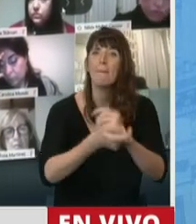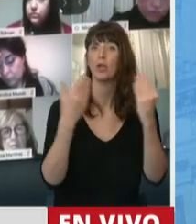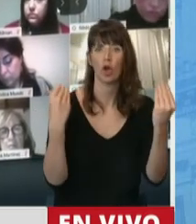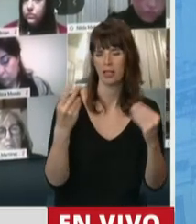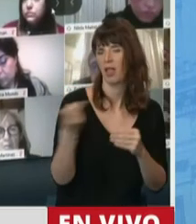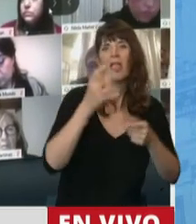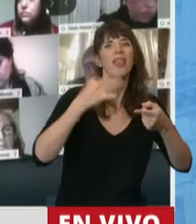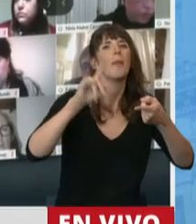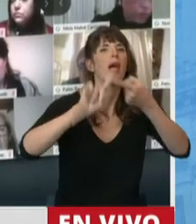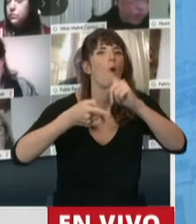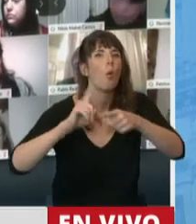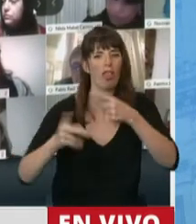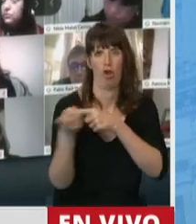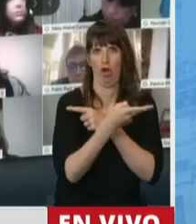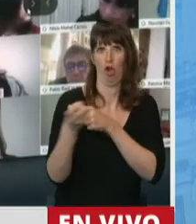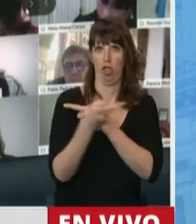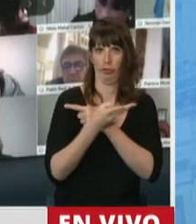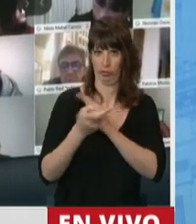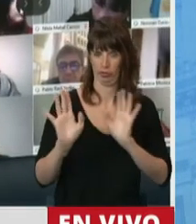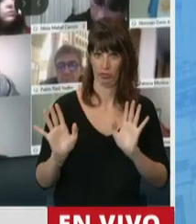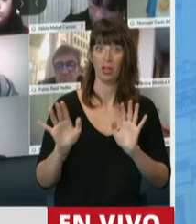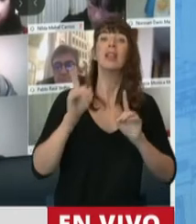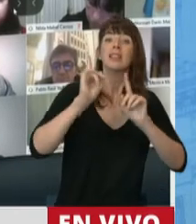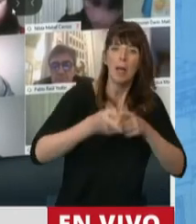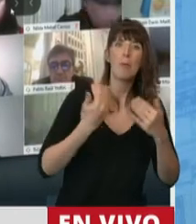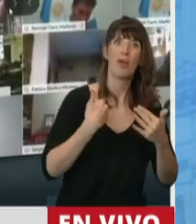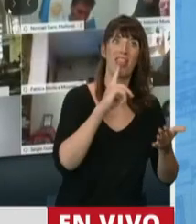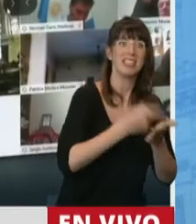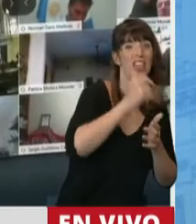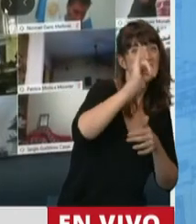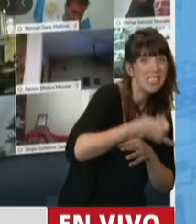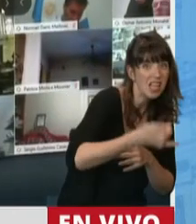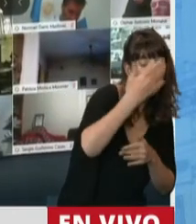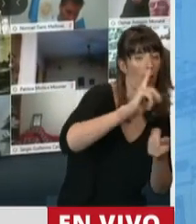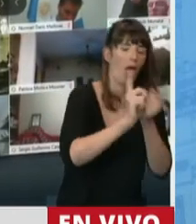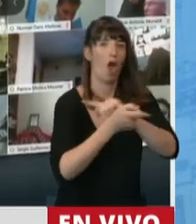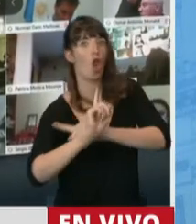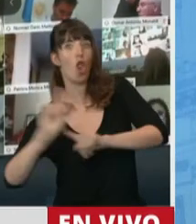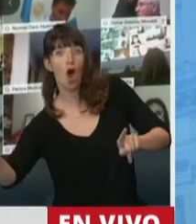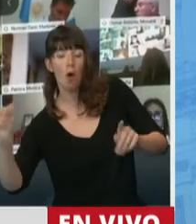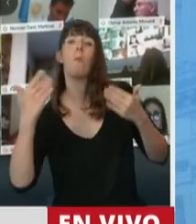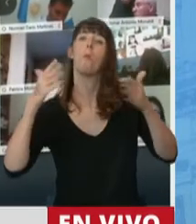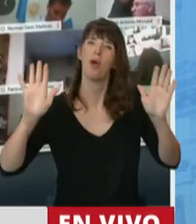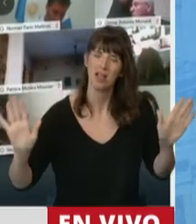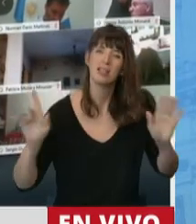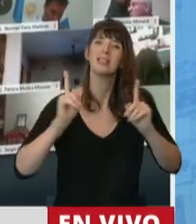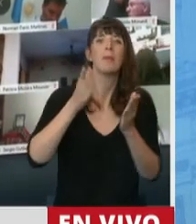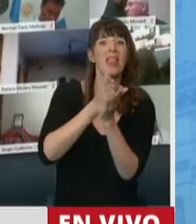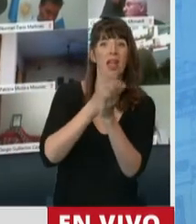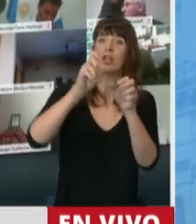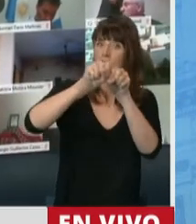partes. Así también viene la reversibilidad, el derecho a la desconexión, la compensación,